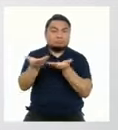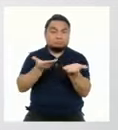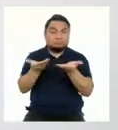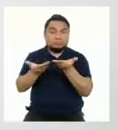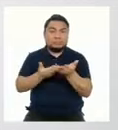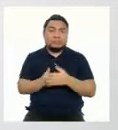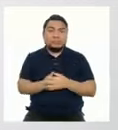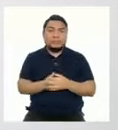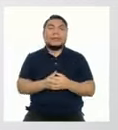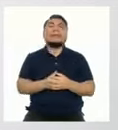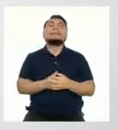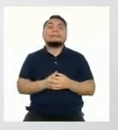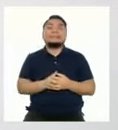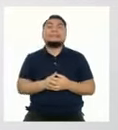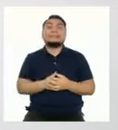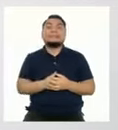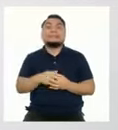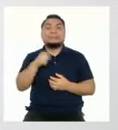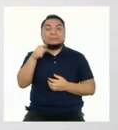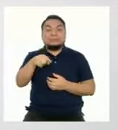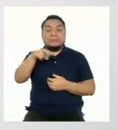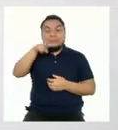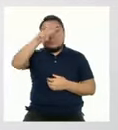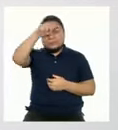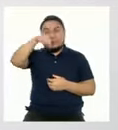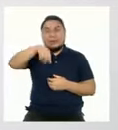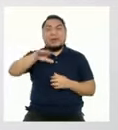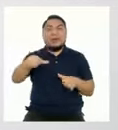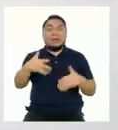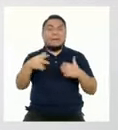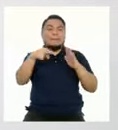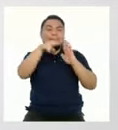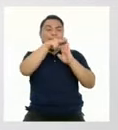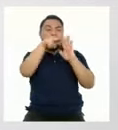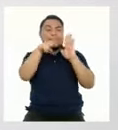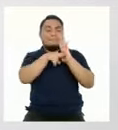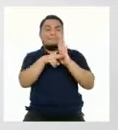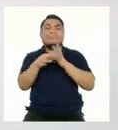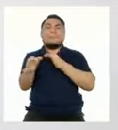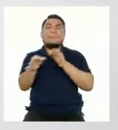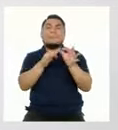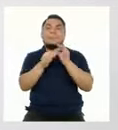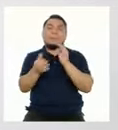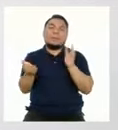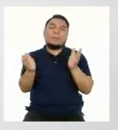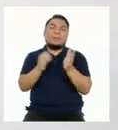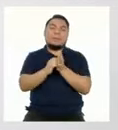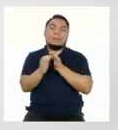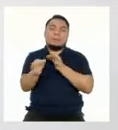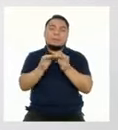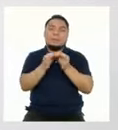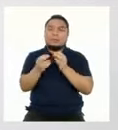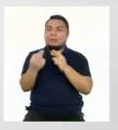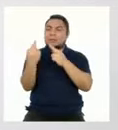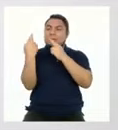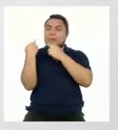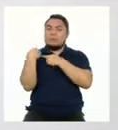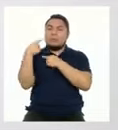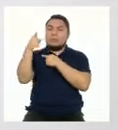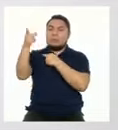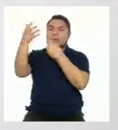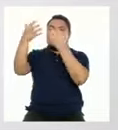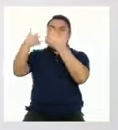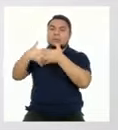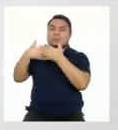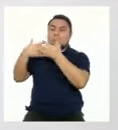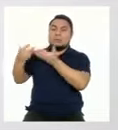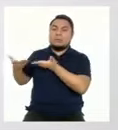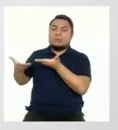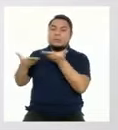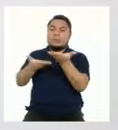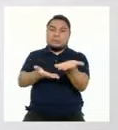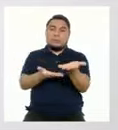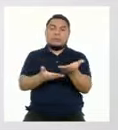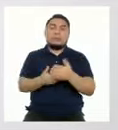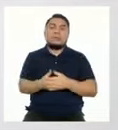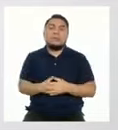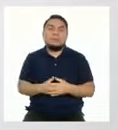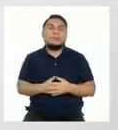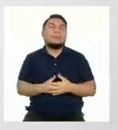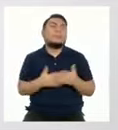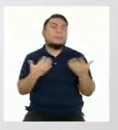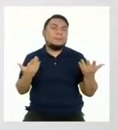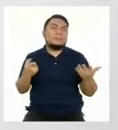es, Jeremis. En el país tenemos una norma que explica a mayor detalle el rol de estas empresas prestadoras.